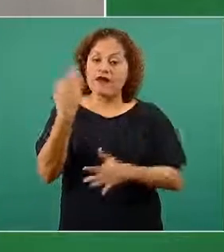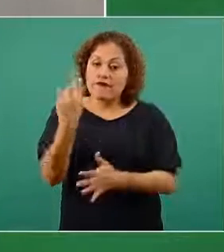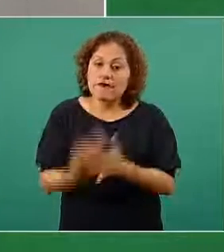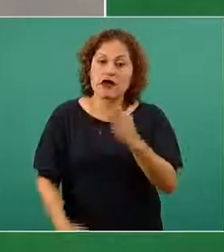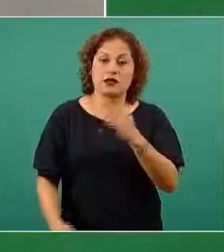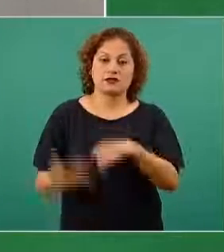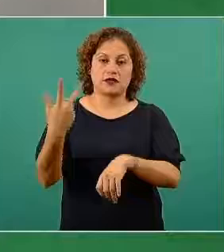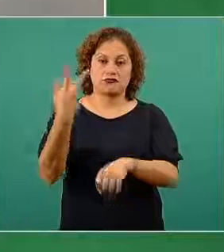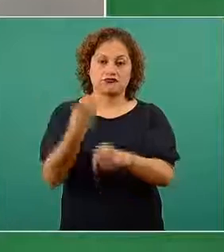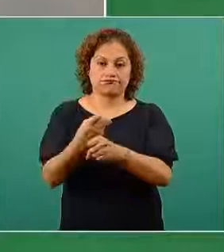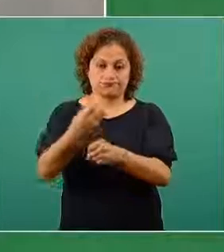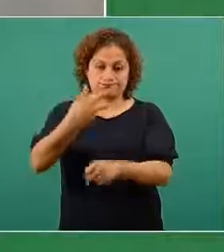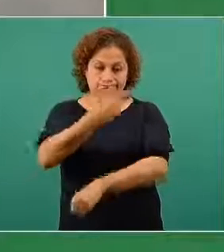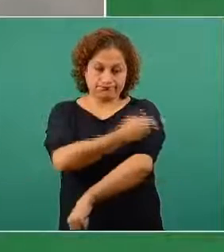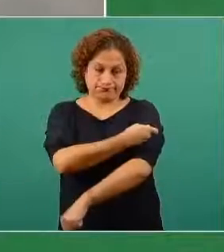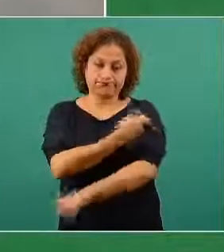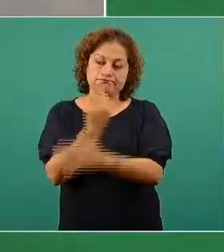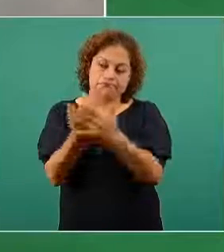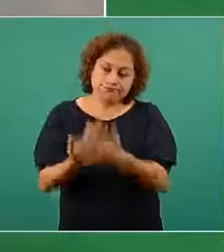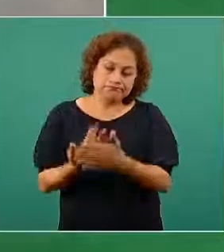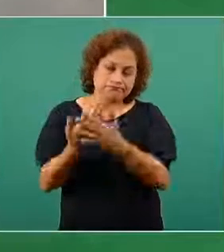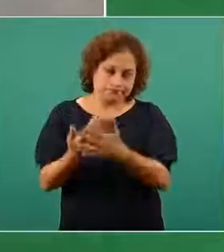y está en espera de que se les aplique su segunda dosis.